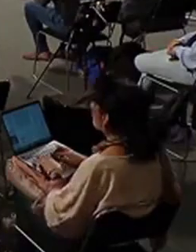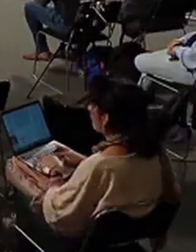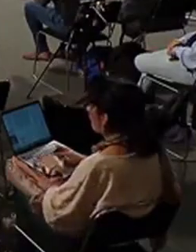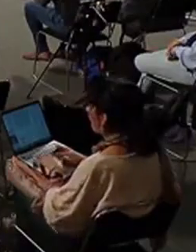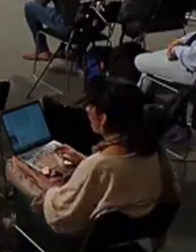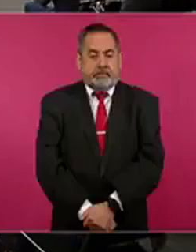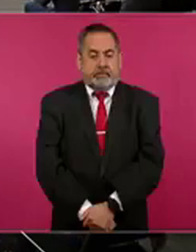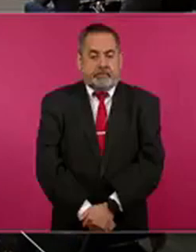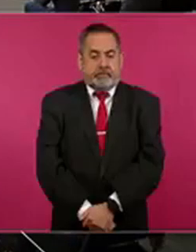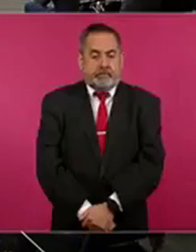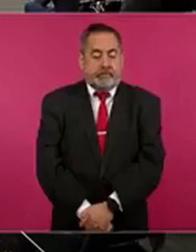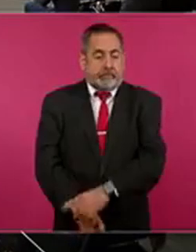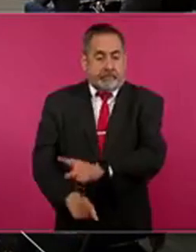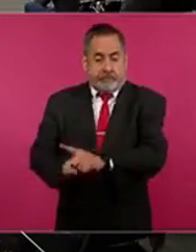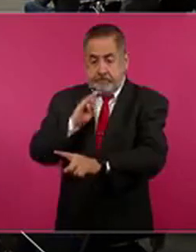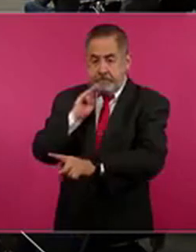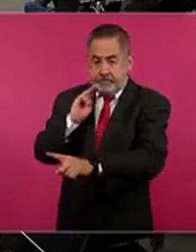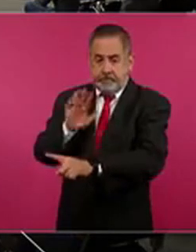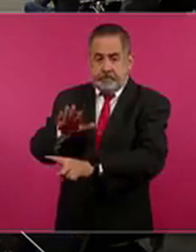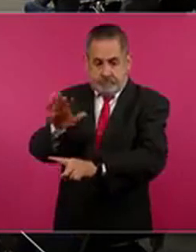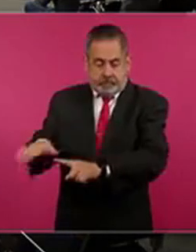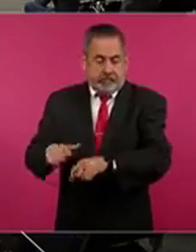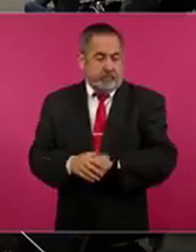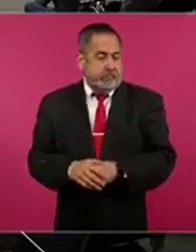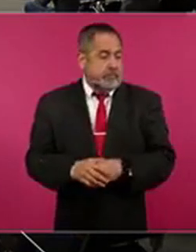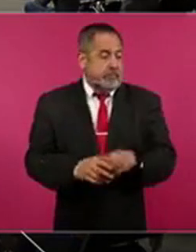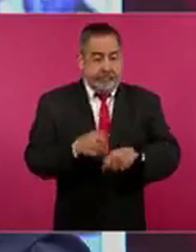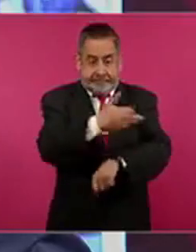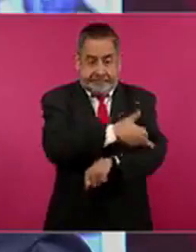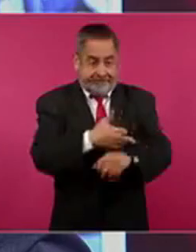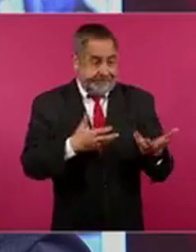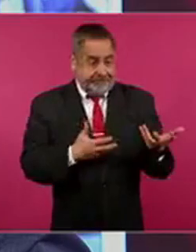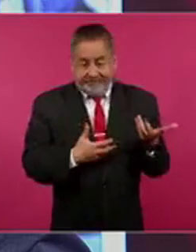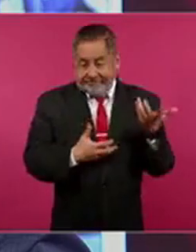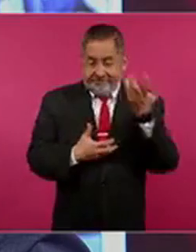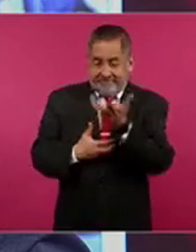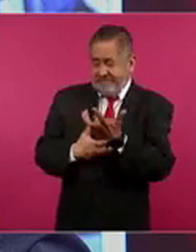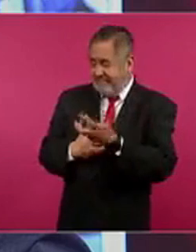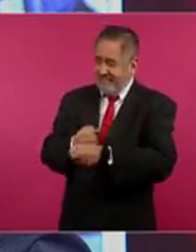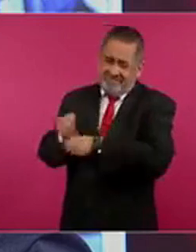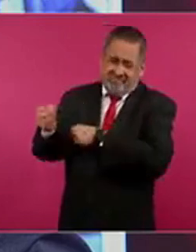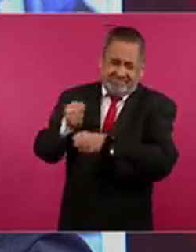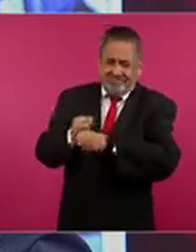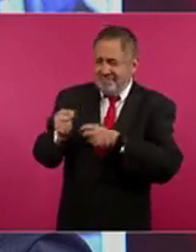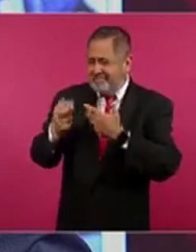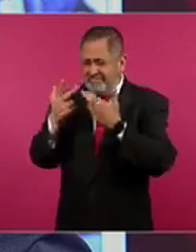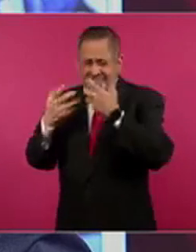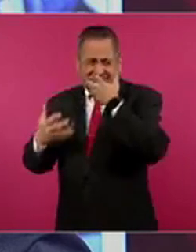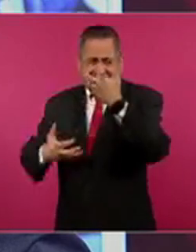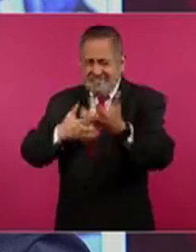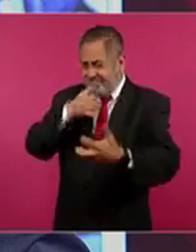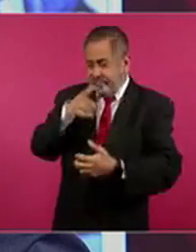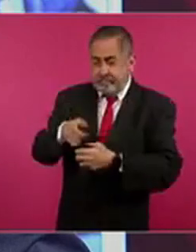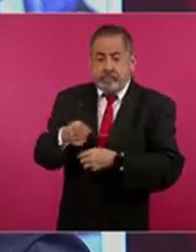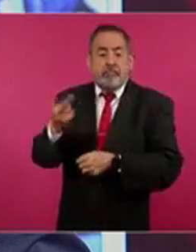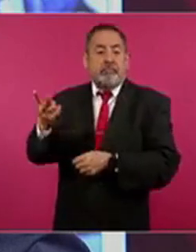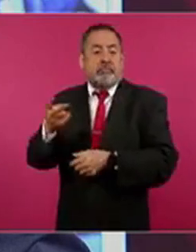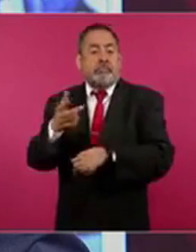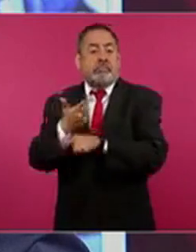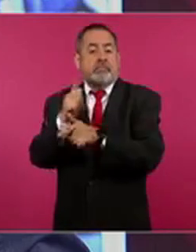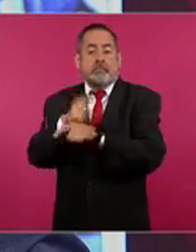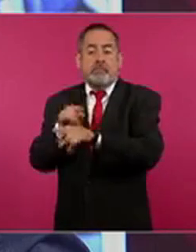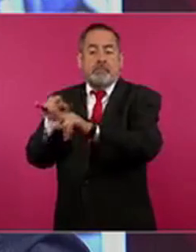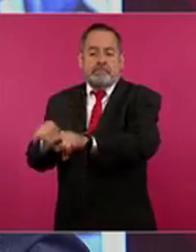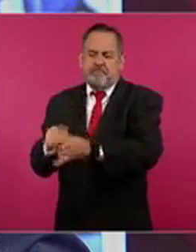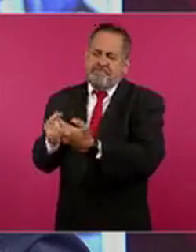El subsecretario de Seguridad y Protección Ciudadana Federal, Luis Rodríguez Bucio, informó que los dos adultos implicados en el